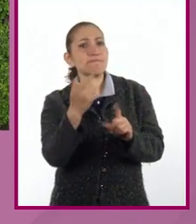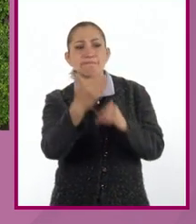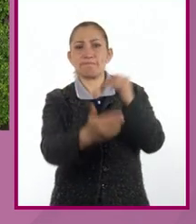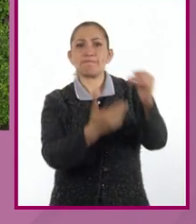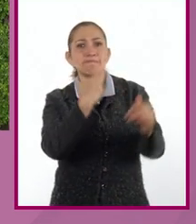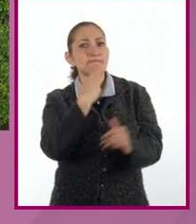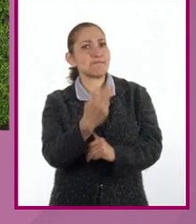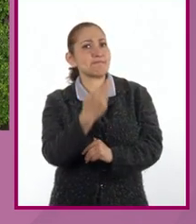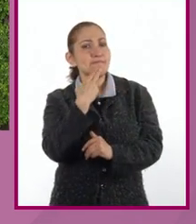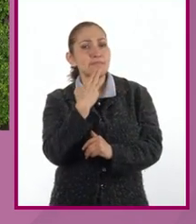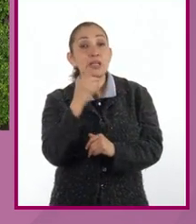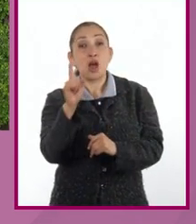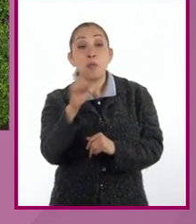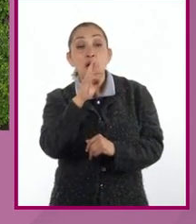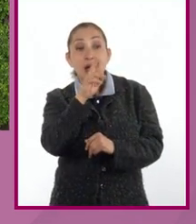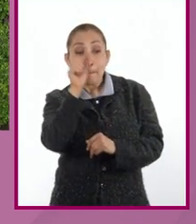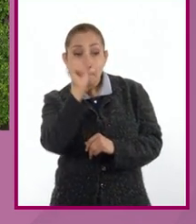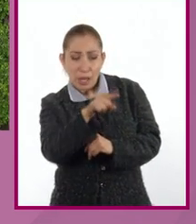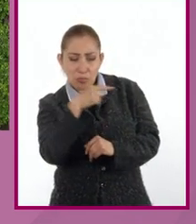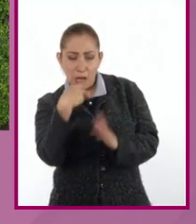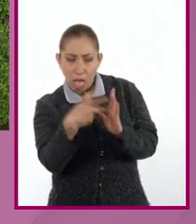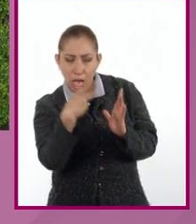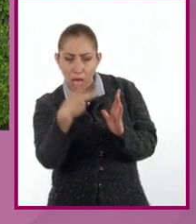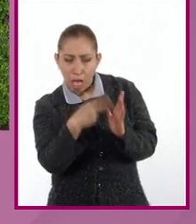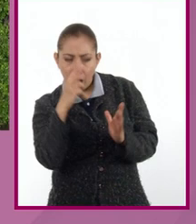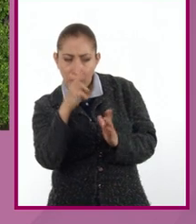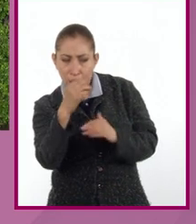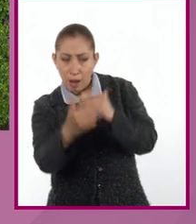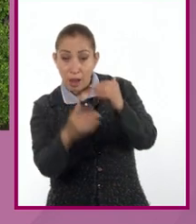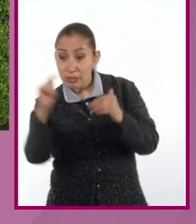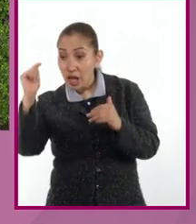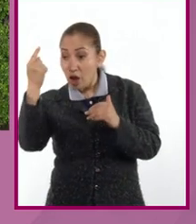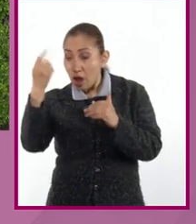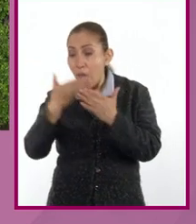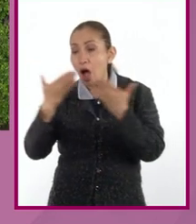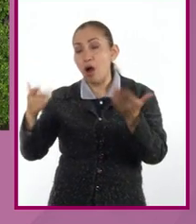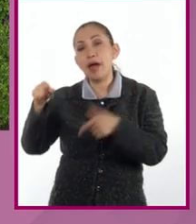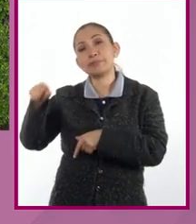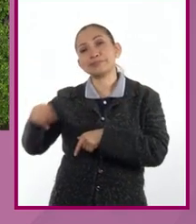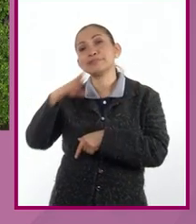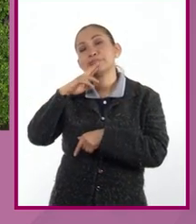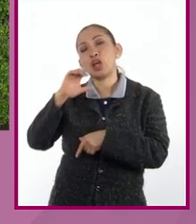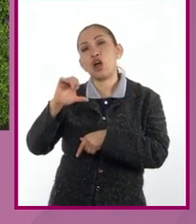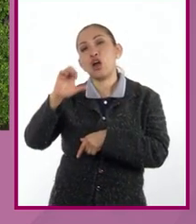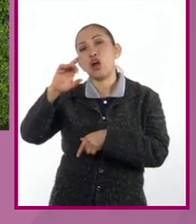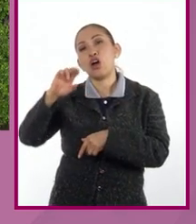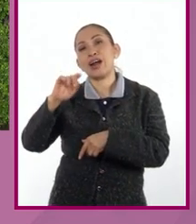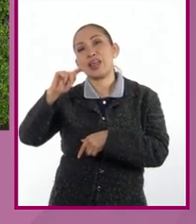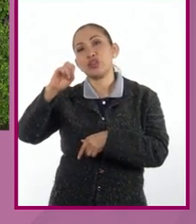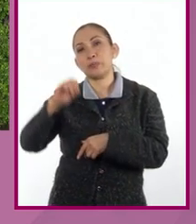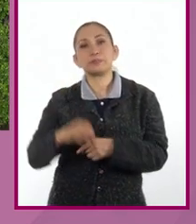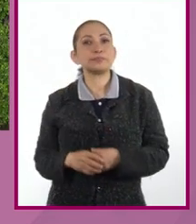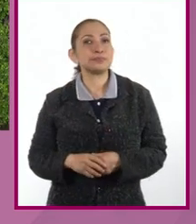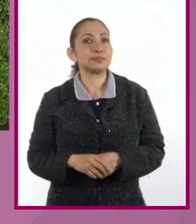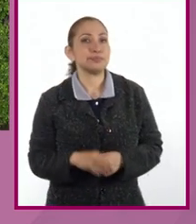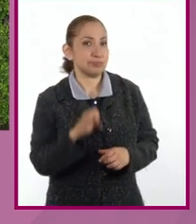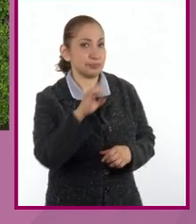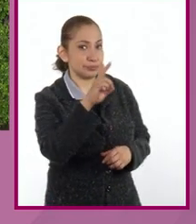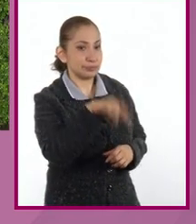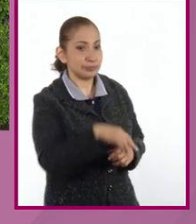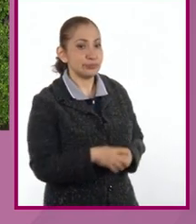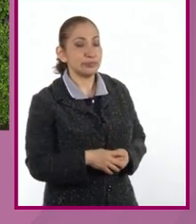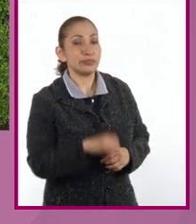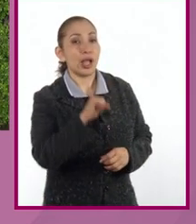que se usaba, y como resultado de tanto avance tecnológico tenemos como resultado el concreto. Así es.